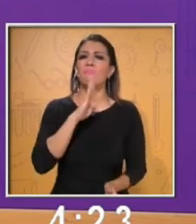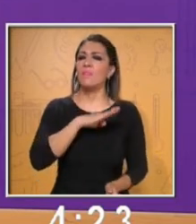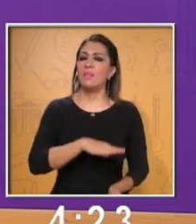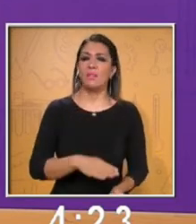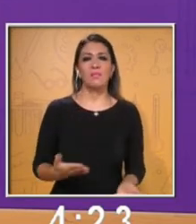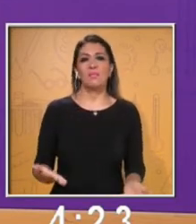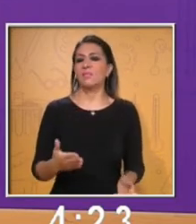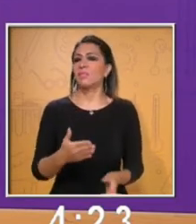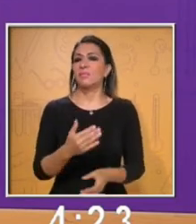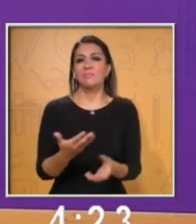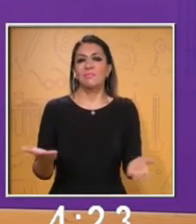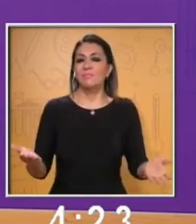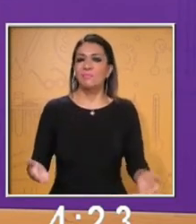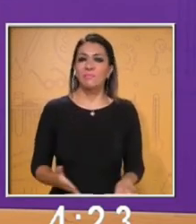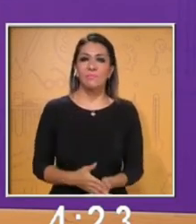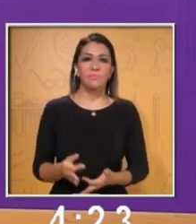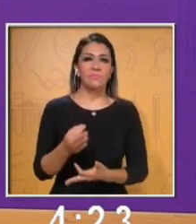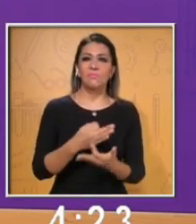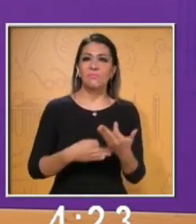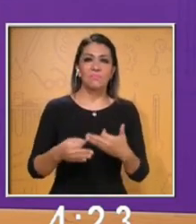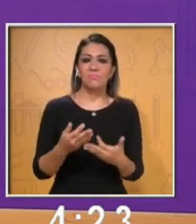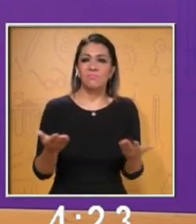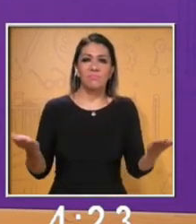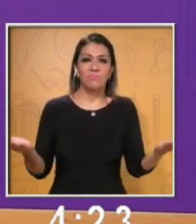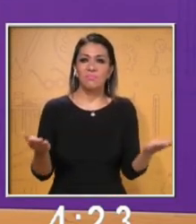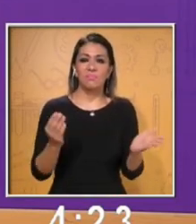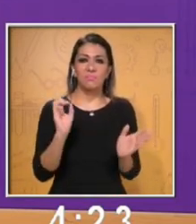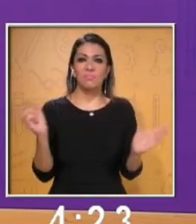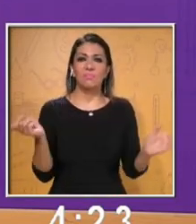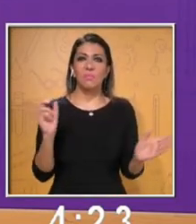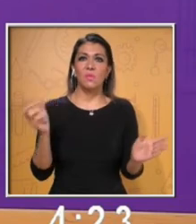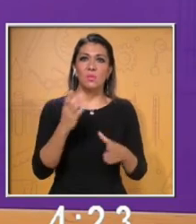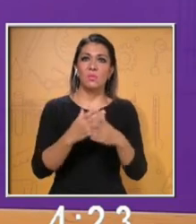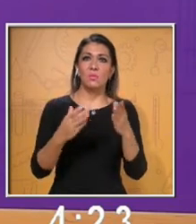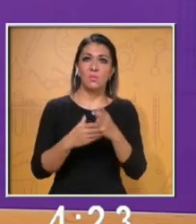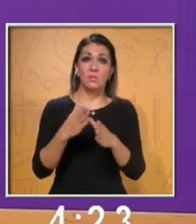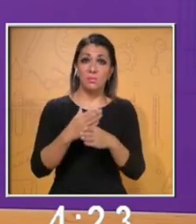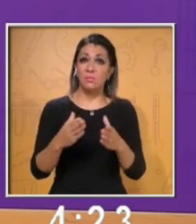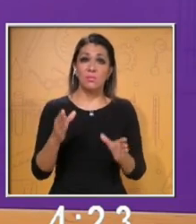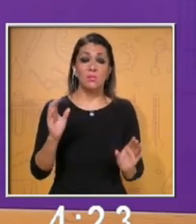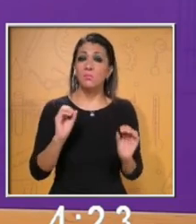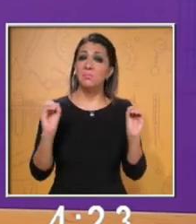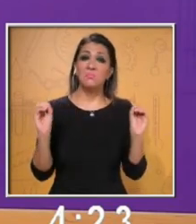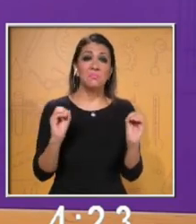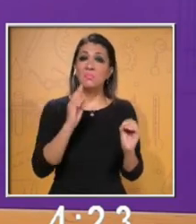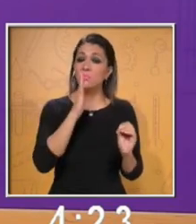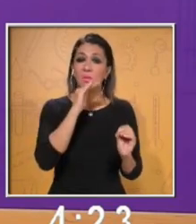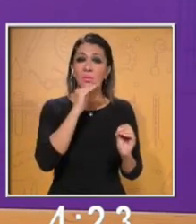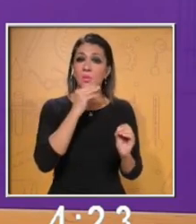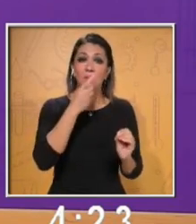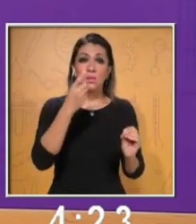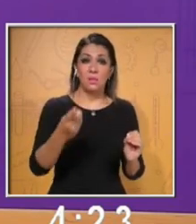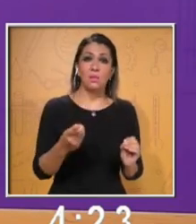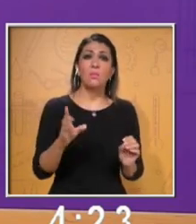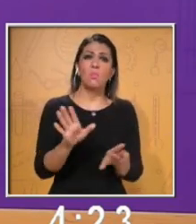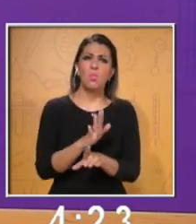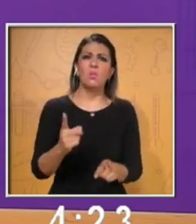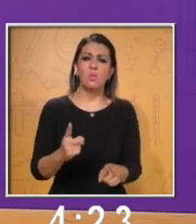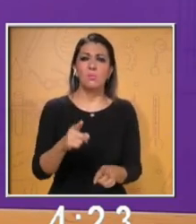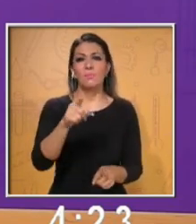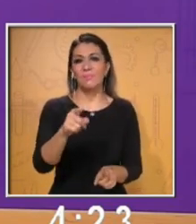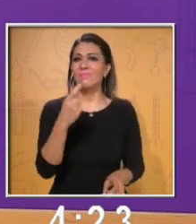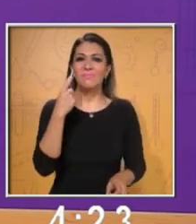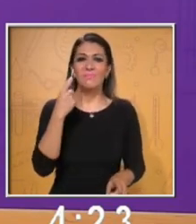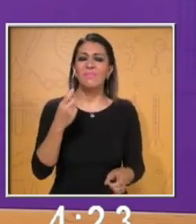Prácticamente al momento de estar haciendo la exposición, los compañeros no entendieron nada de lo que él intentaba decir. Y esto es porque él quiso